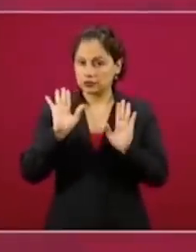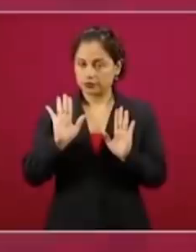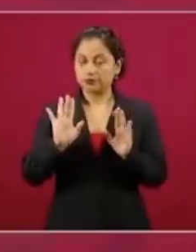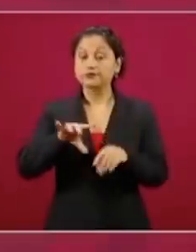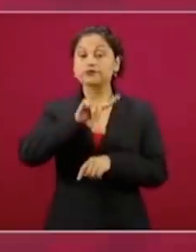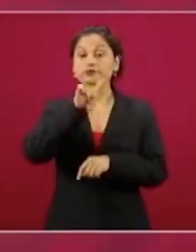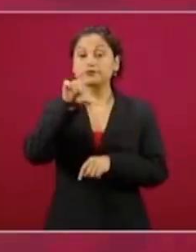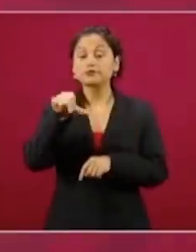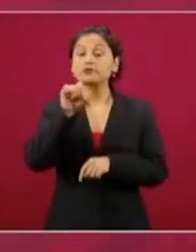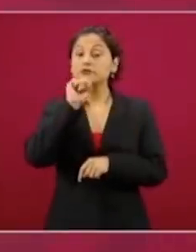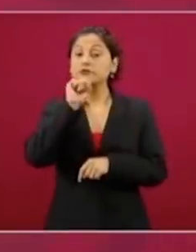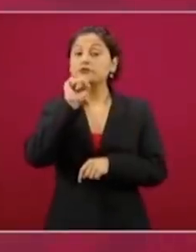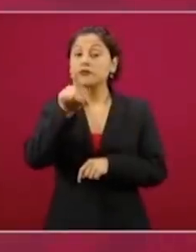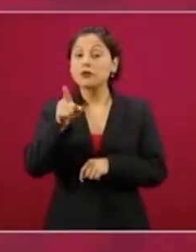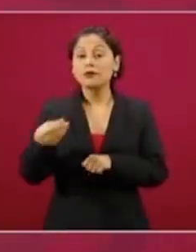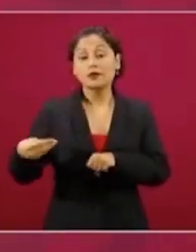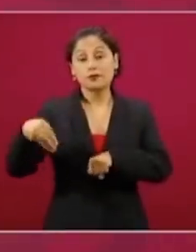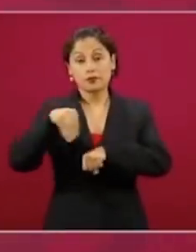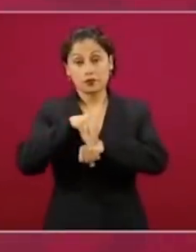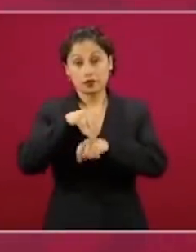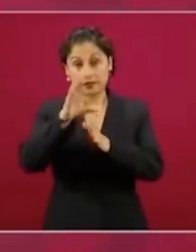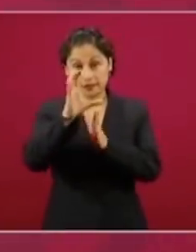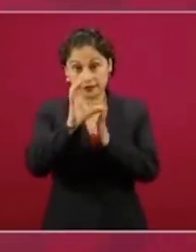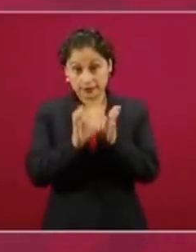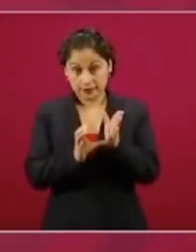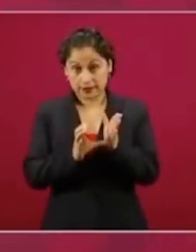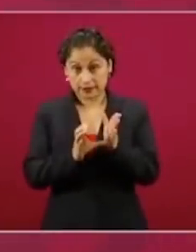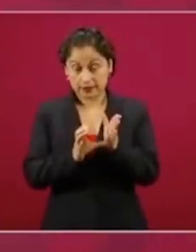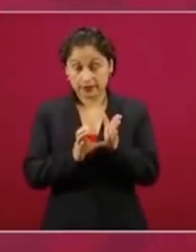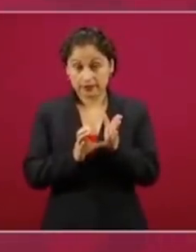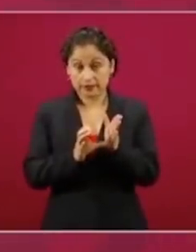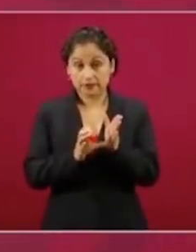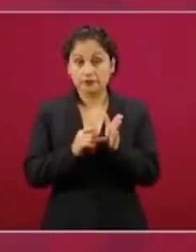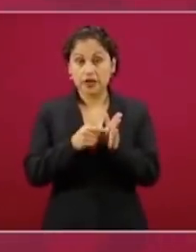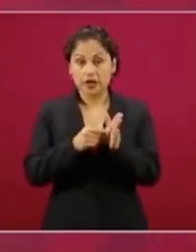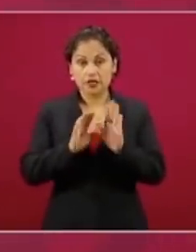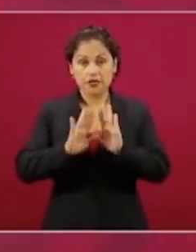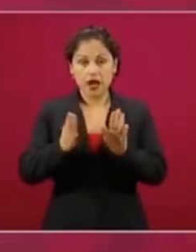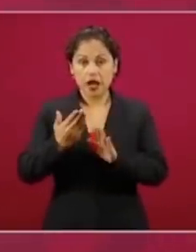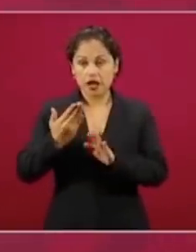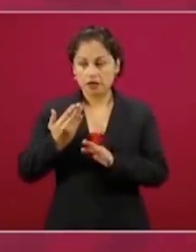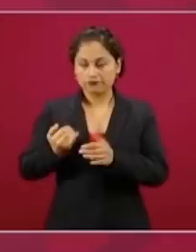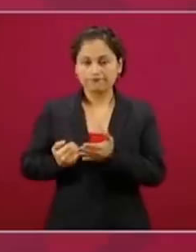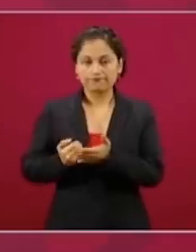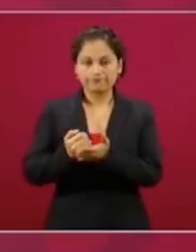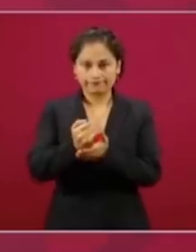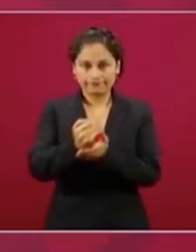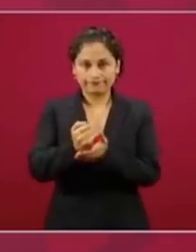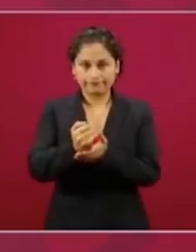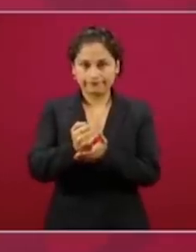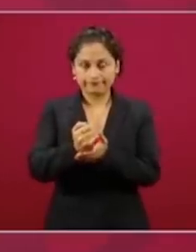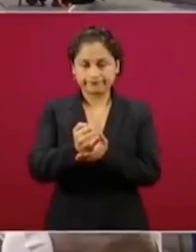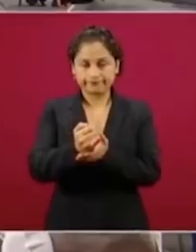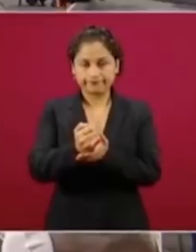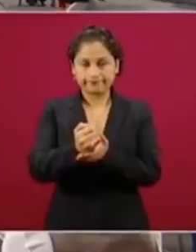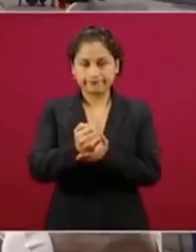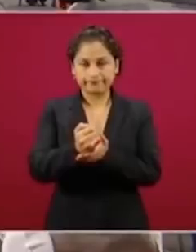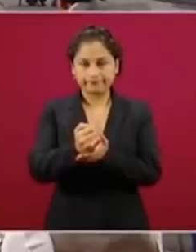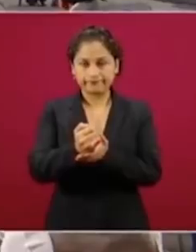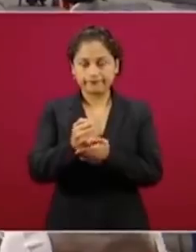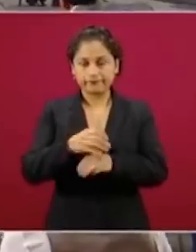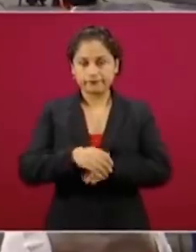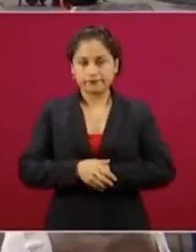ya definido a partir